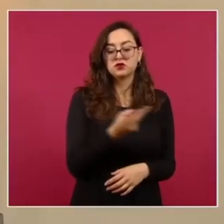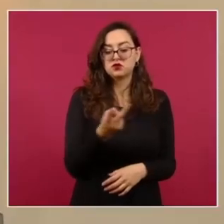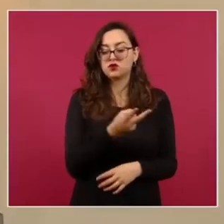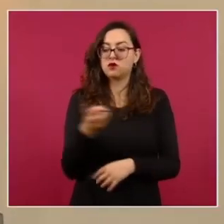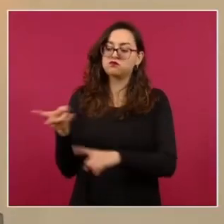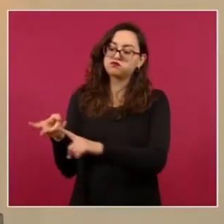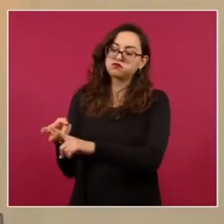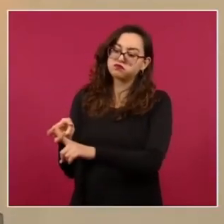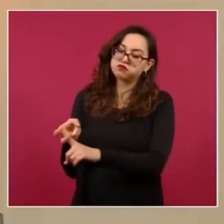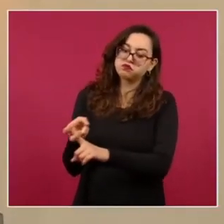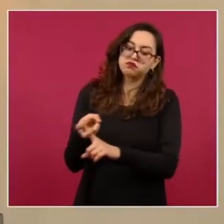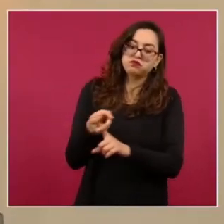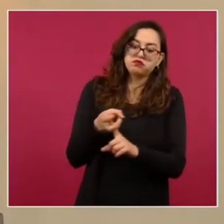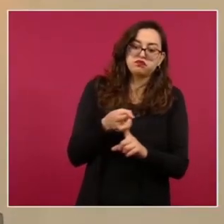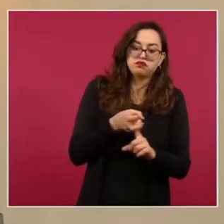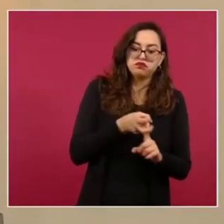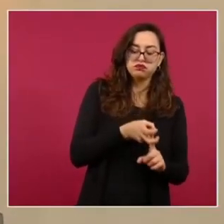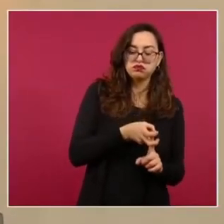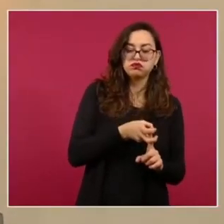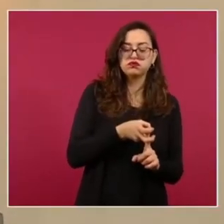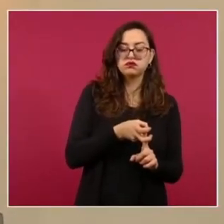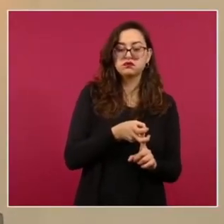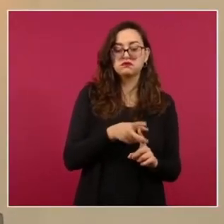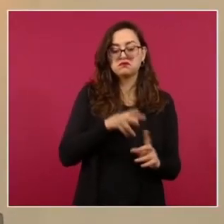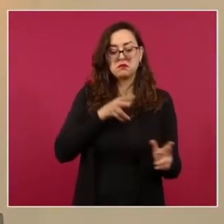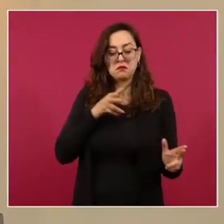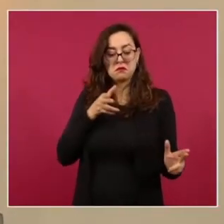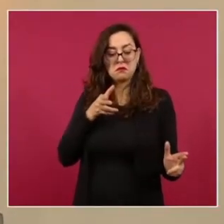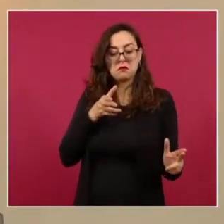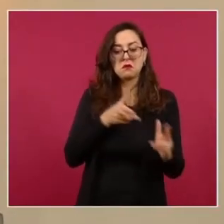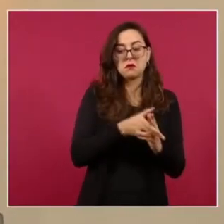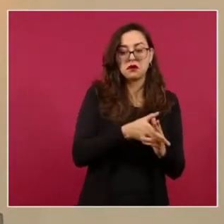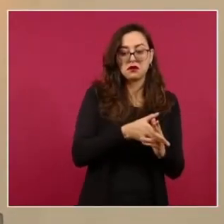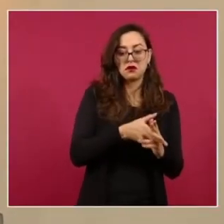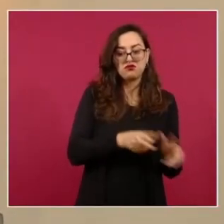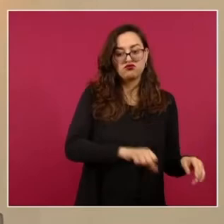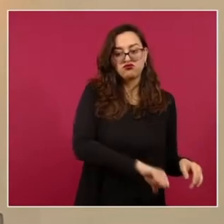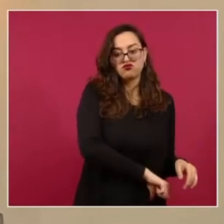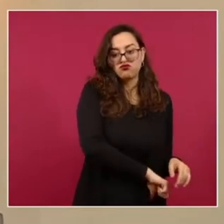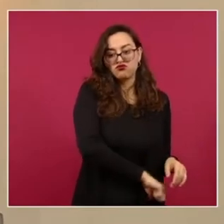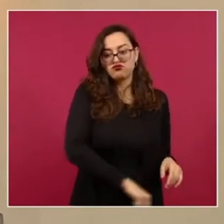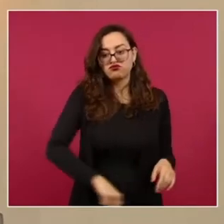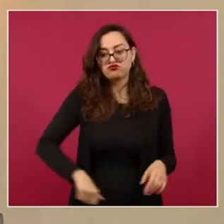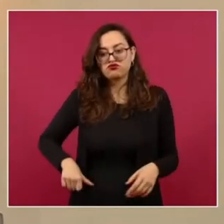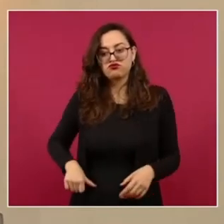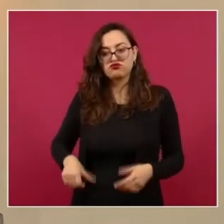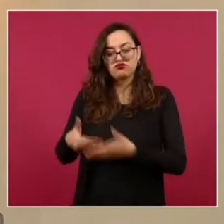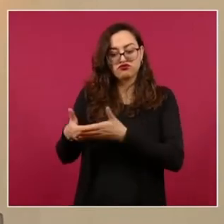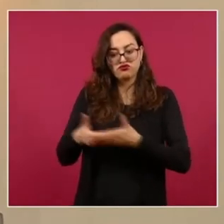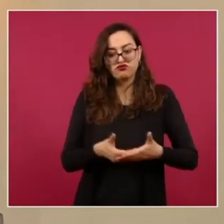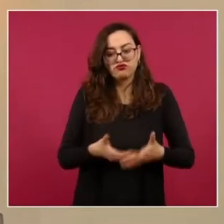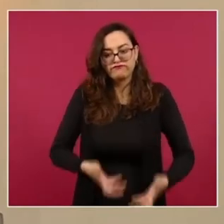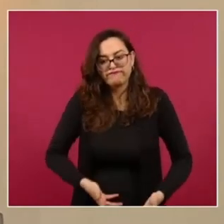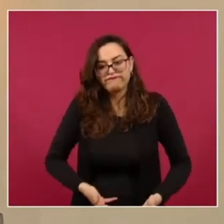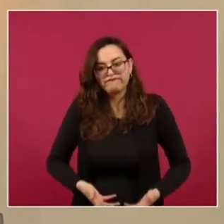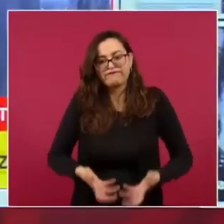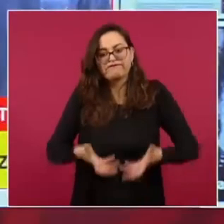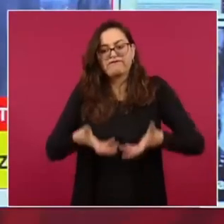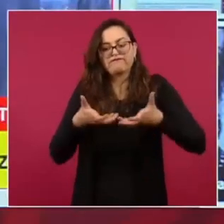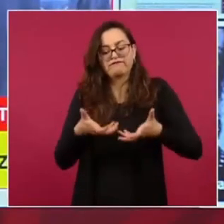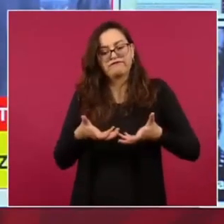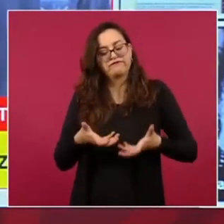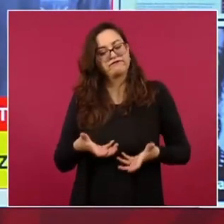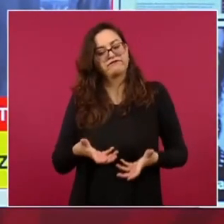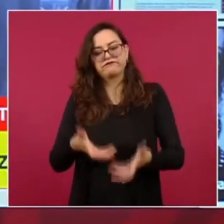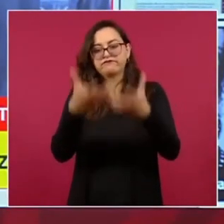privado de la vida a Rosa y Zela y habrían sustraído al menor recién nacido, quien ya